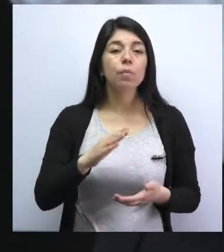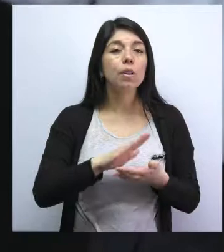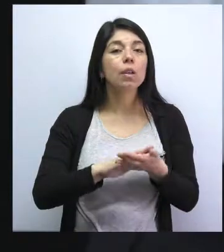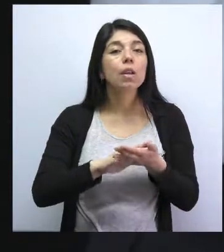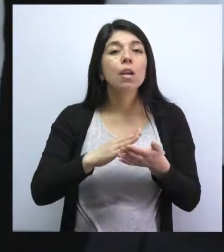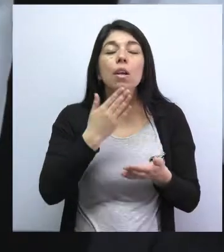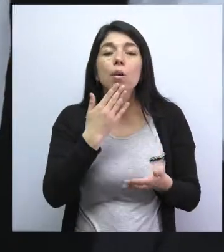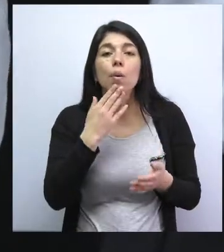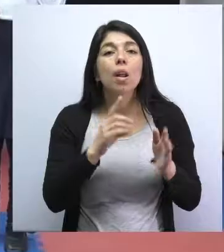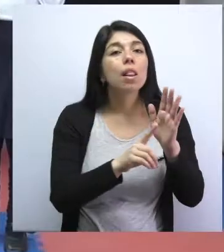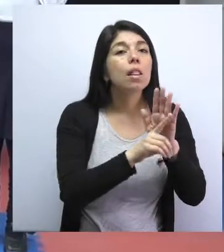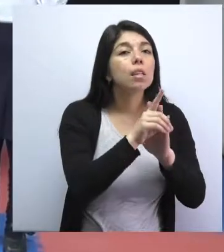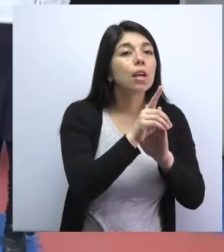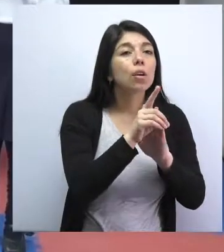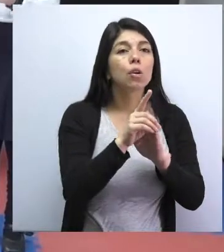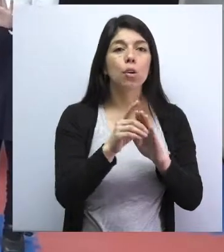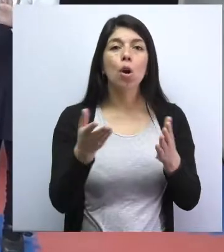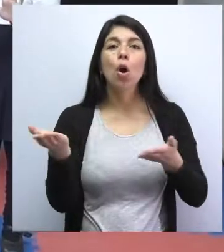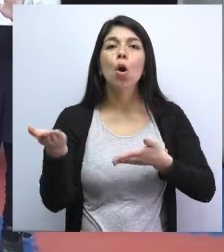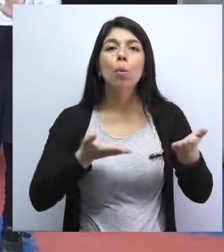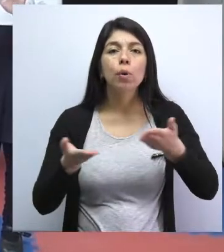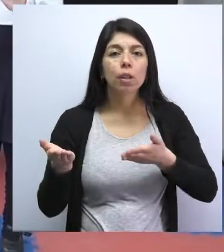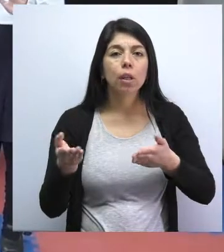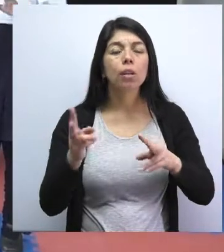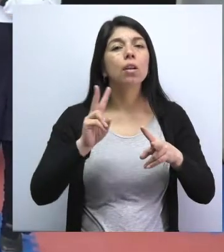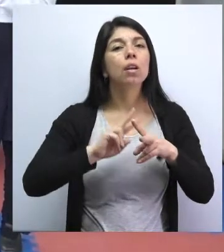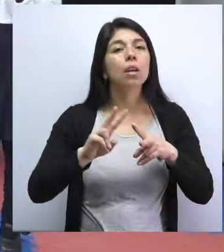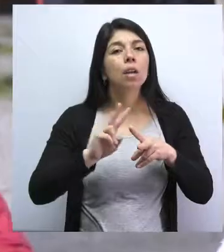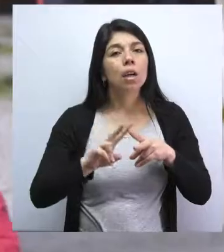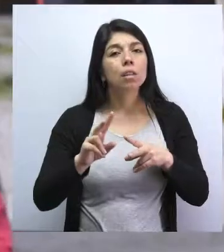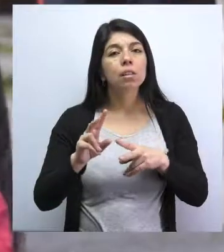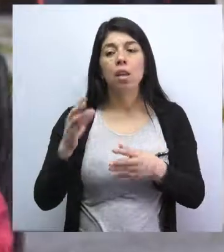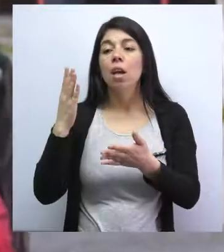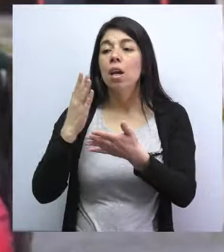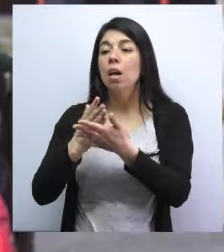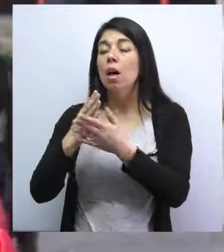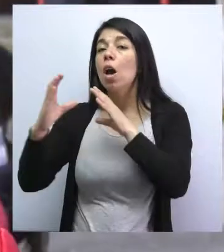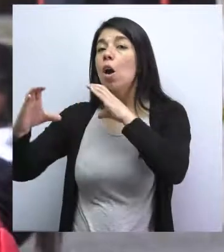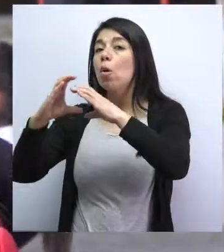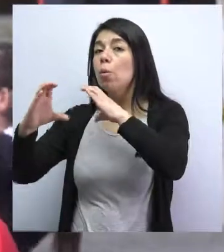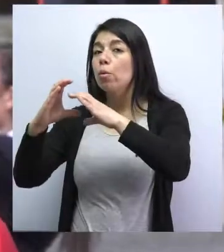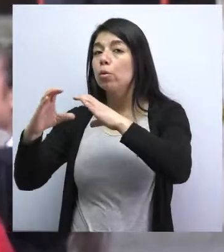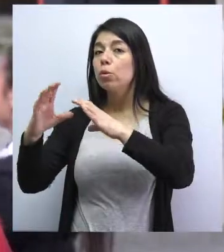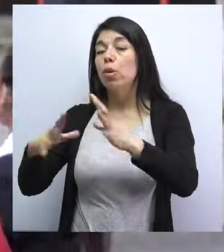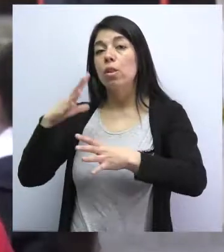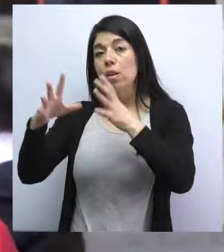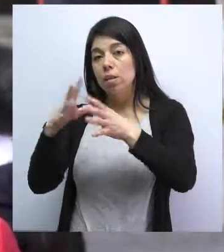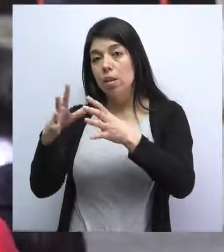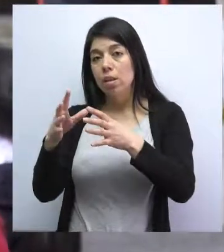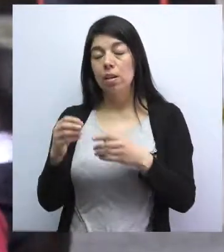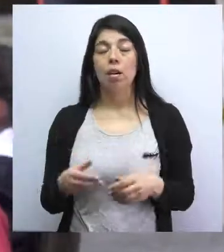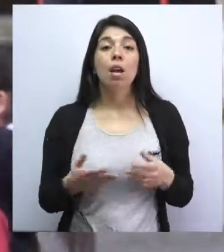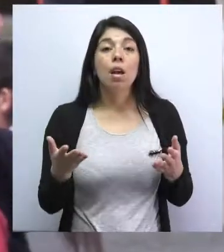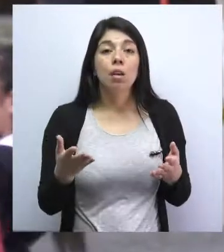desarrollado un taller de lenguaje de señas, reconociendo que este lenguaje permite poder tener una